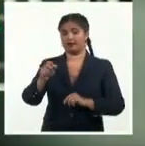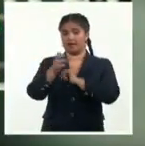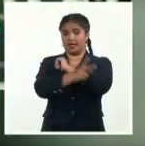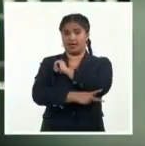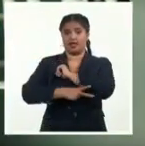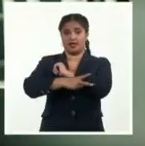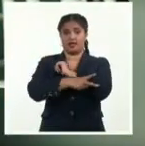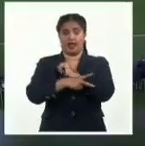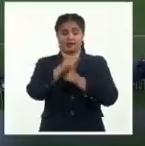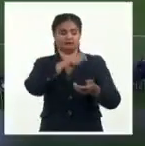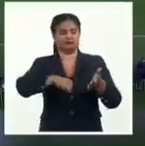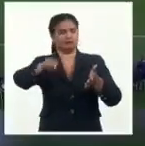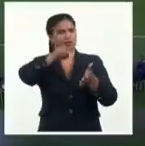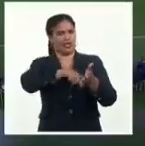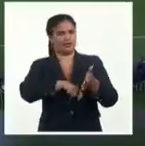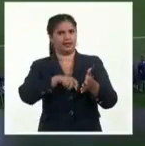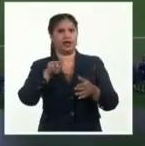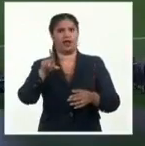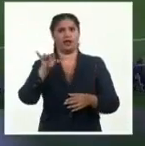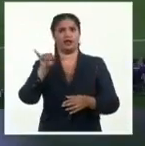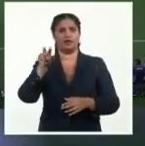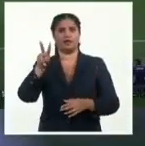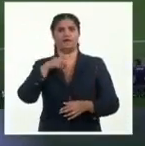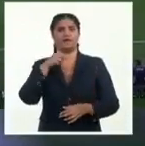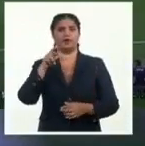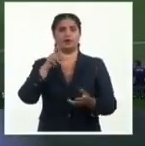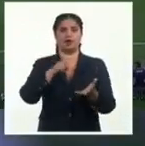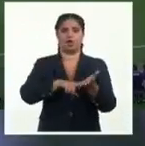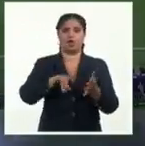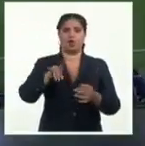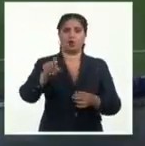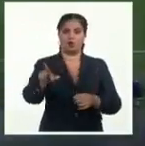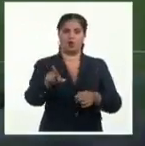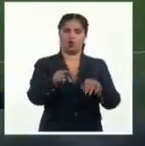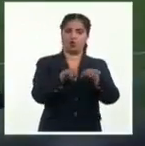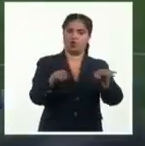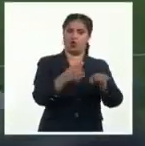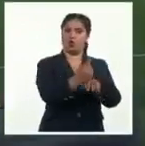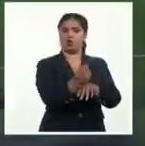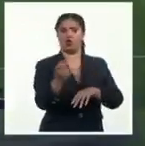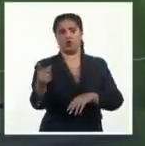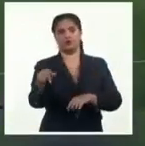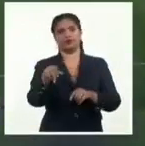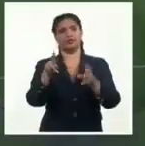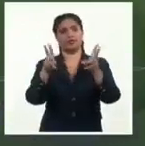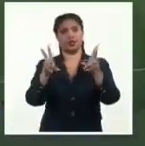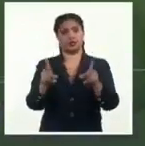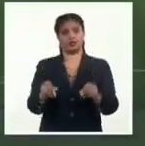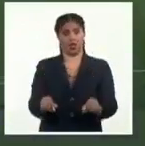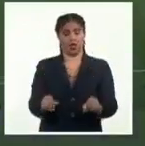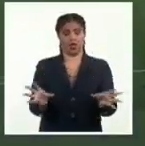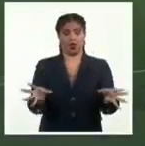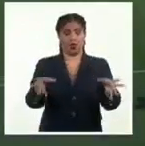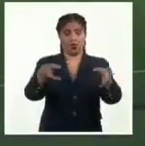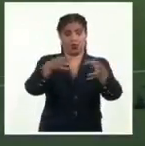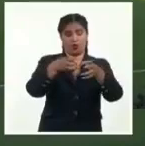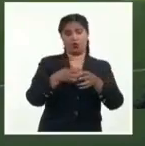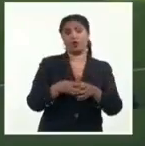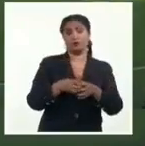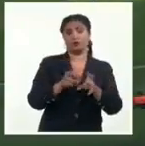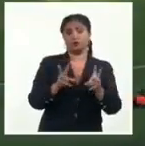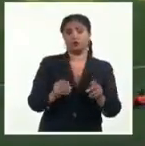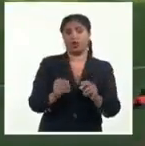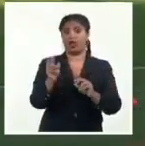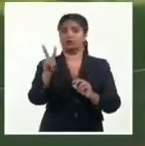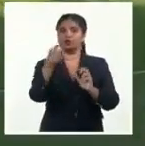en el camino, en esta oportunidad con un empate a uno ante Crystal Palace. Con este resultado, el club dirigido por Jürgen Klopp archiva solo